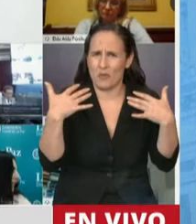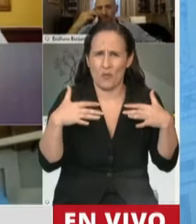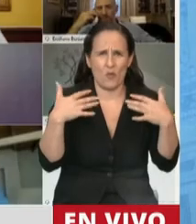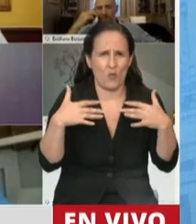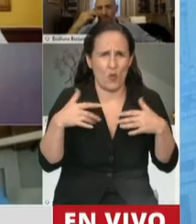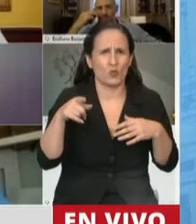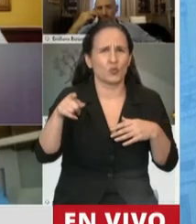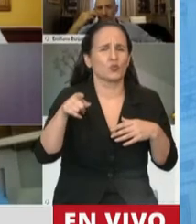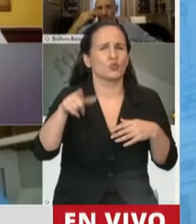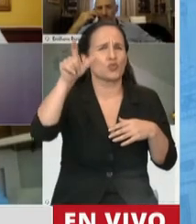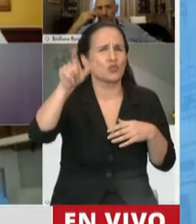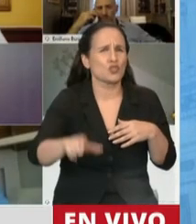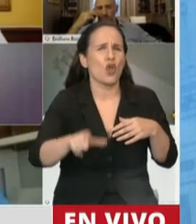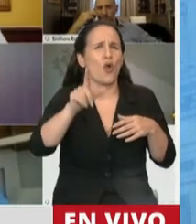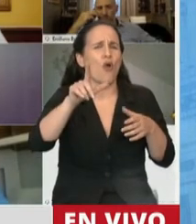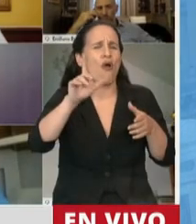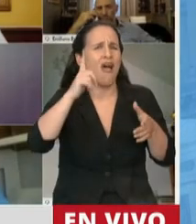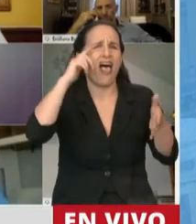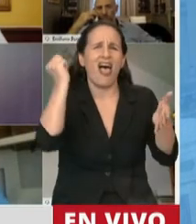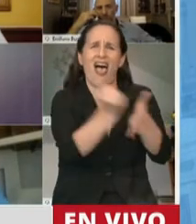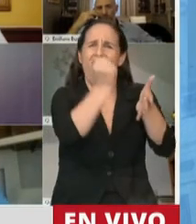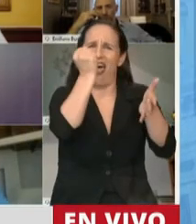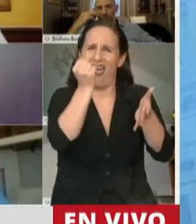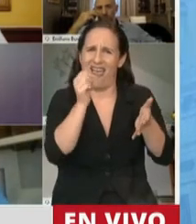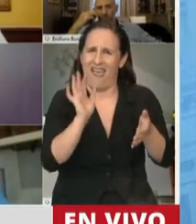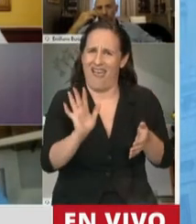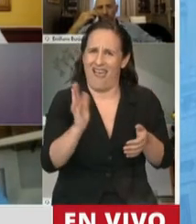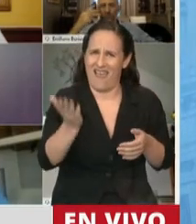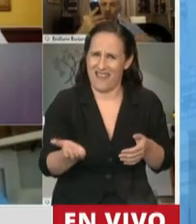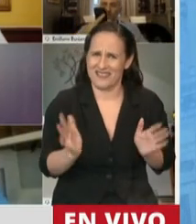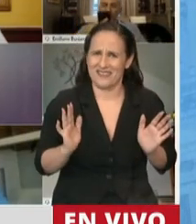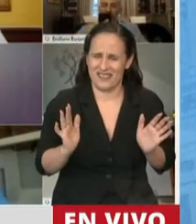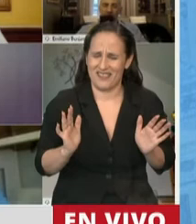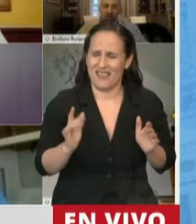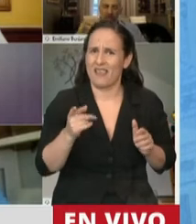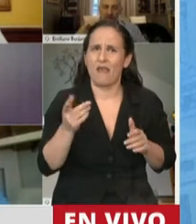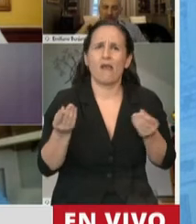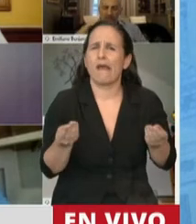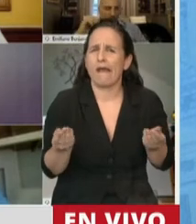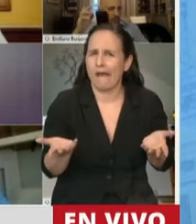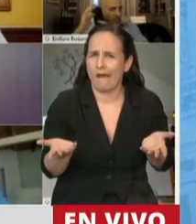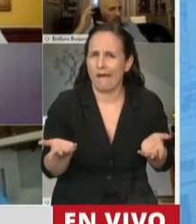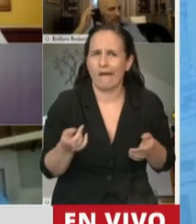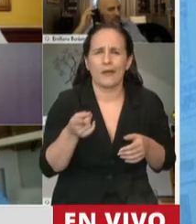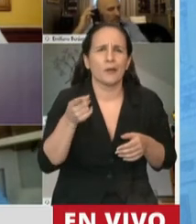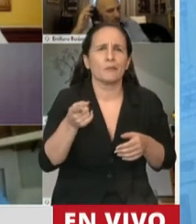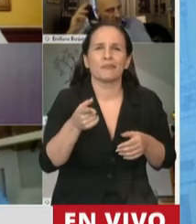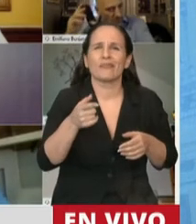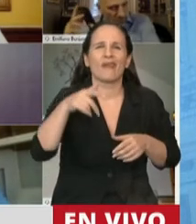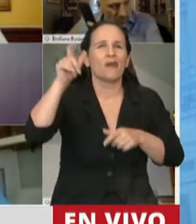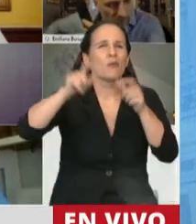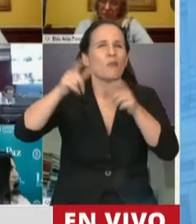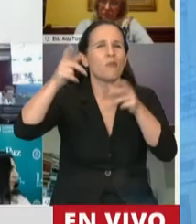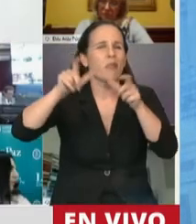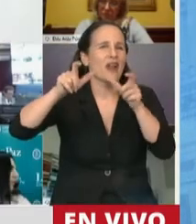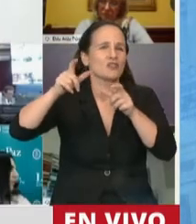estigmatización continua y pertinaz que tiene sobre, por ejemplo, los inmigrantes